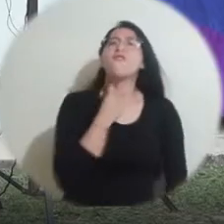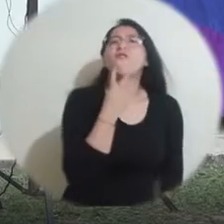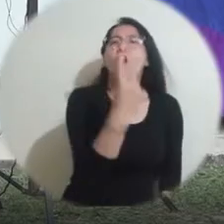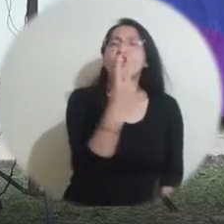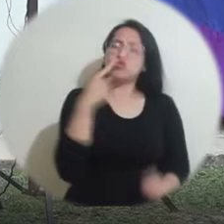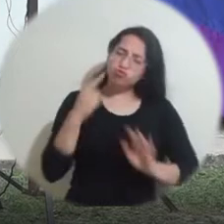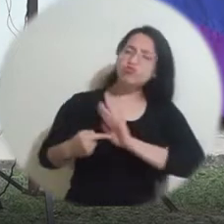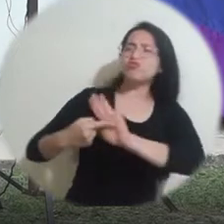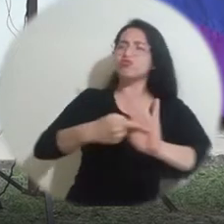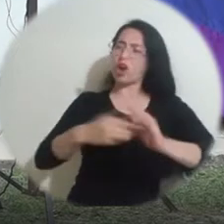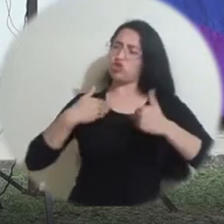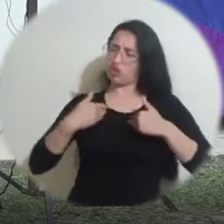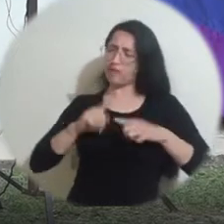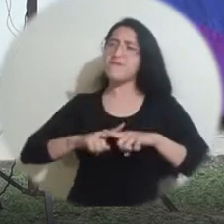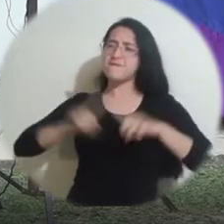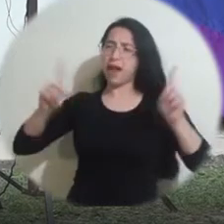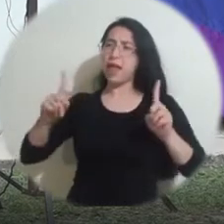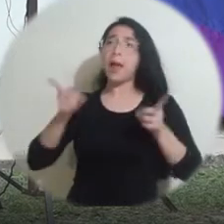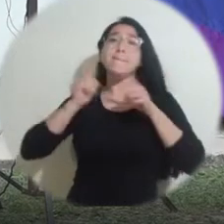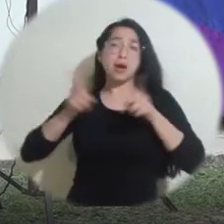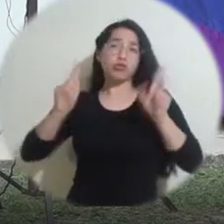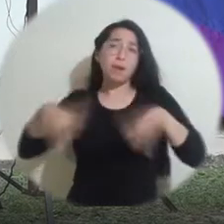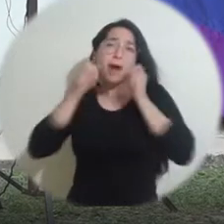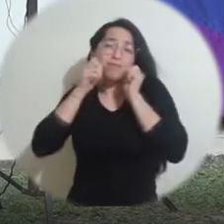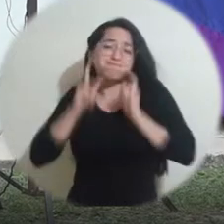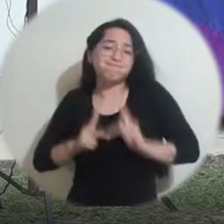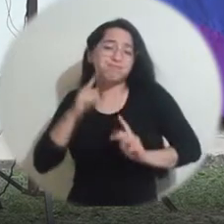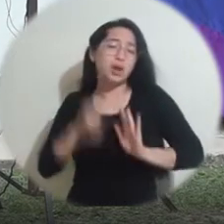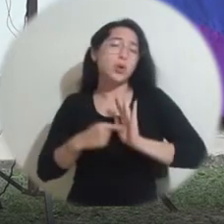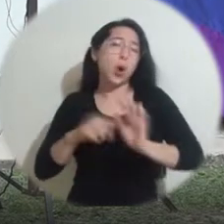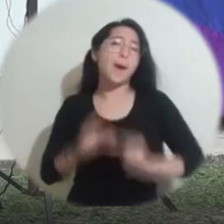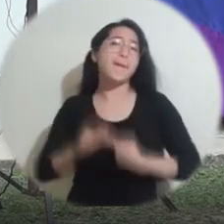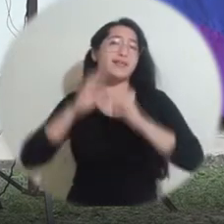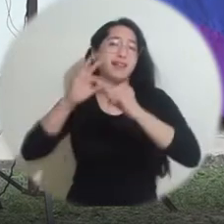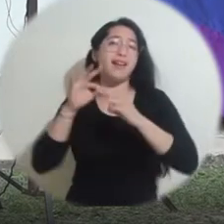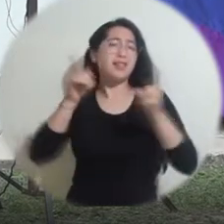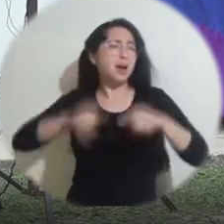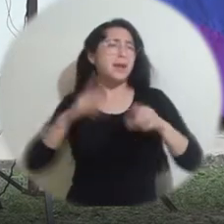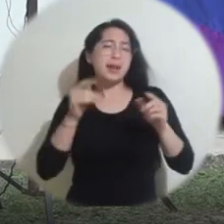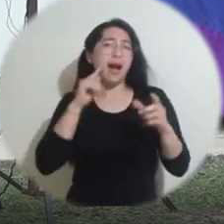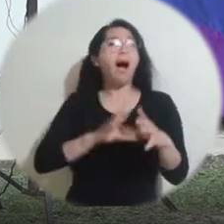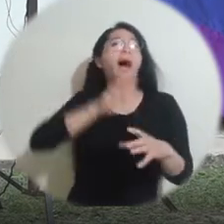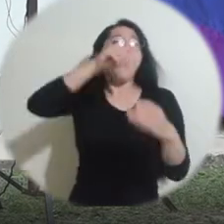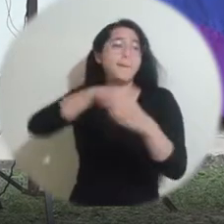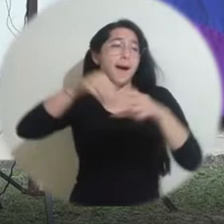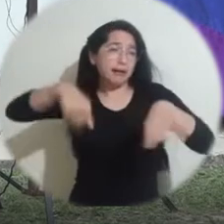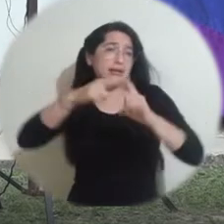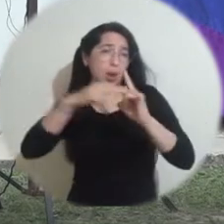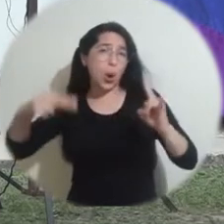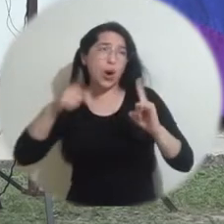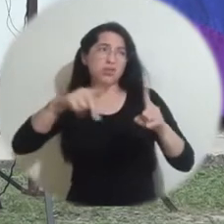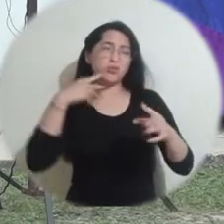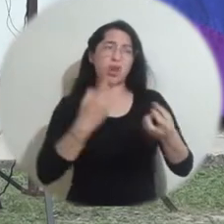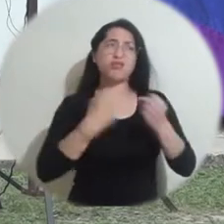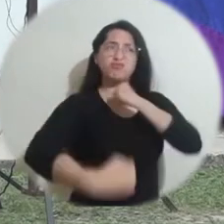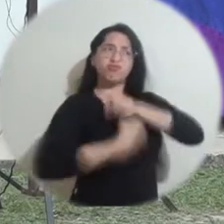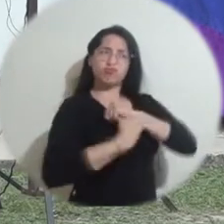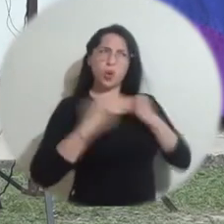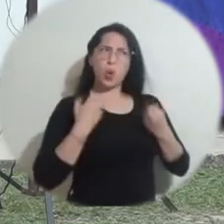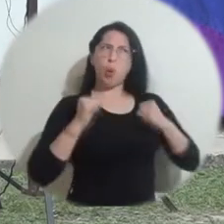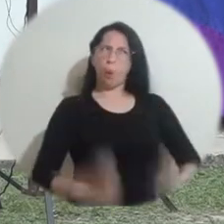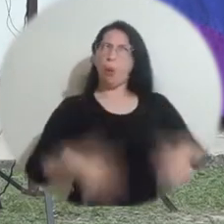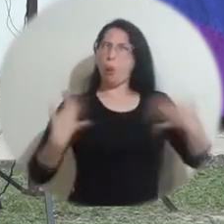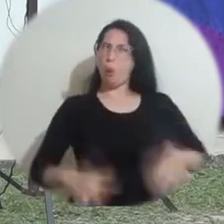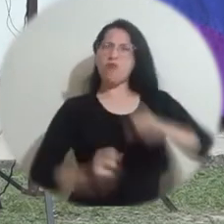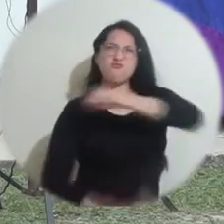por reconocerse como diferentes, pero en ese sentido como seres humanos valiosos, que son parte de esta institución y que nos hacen mucho